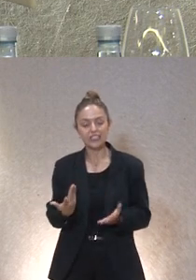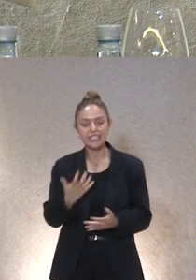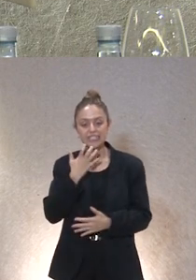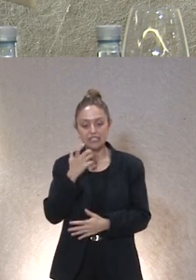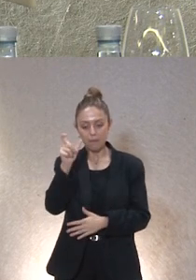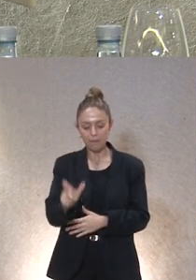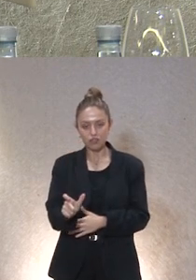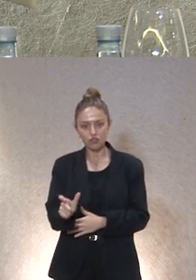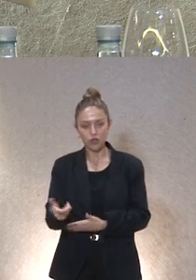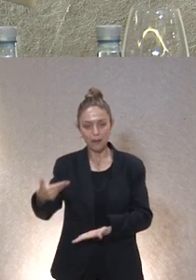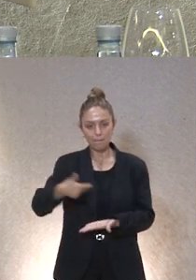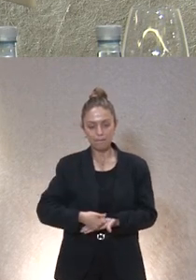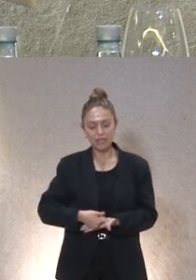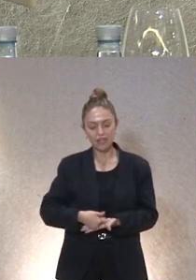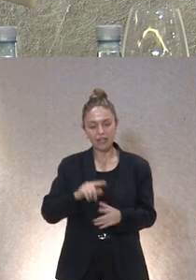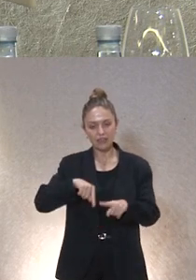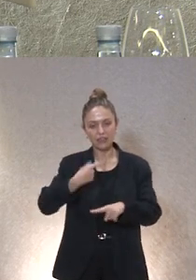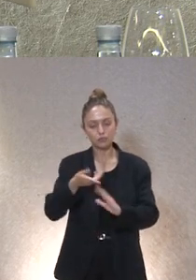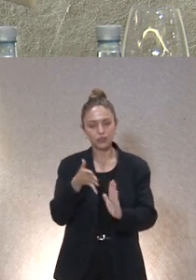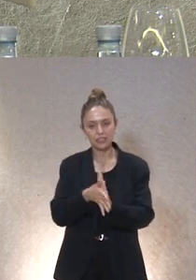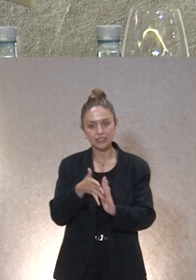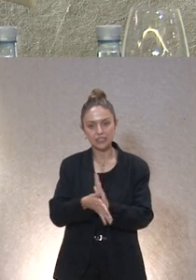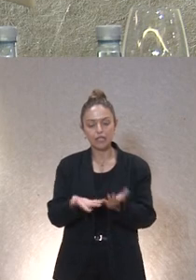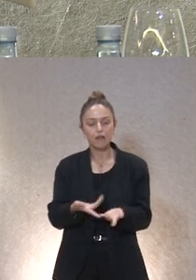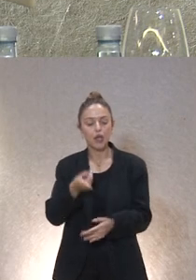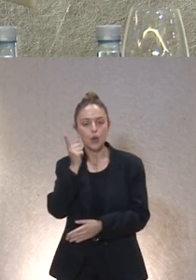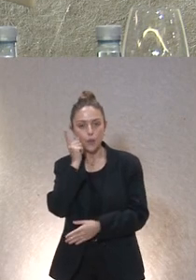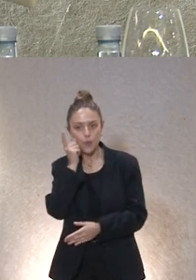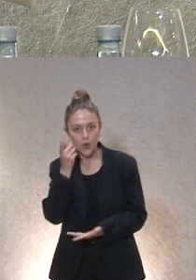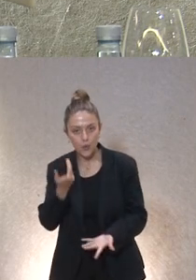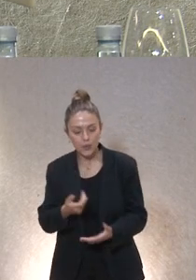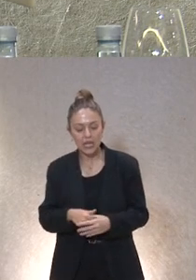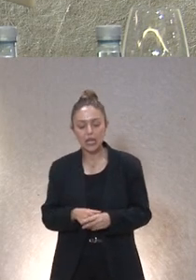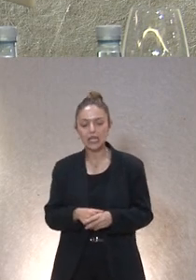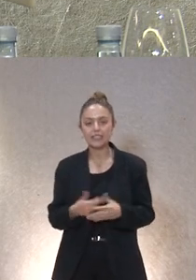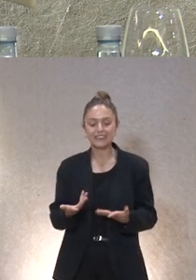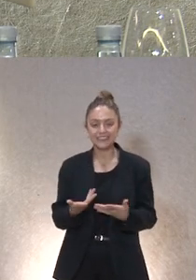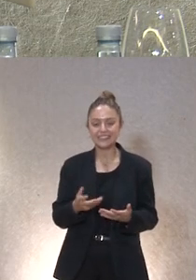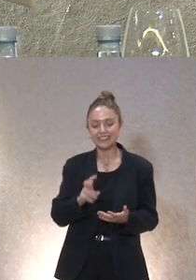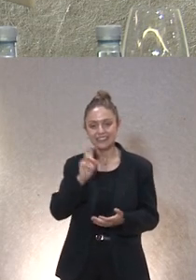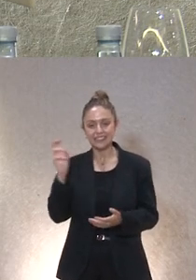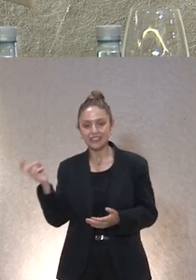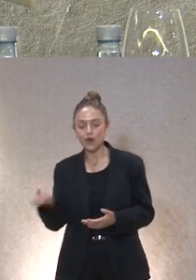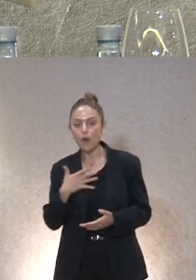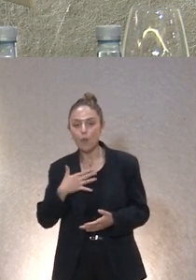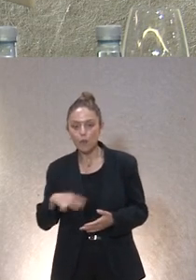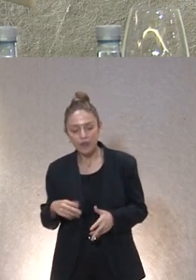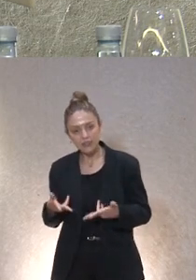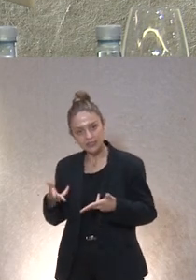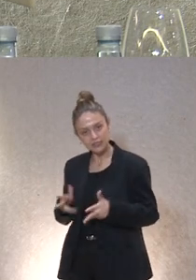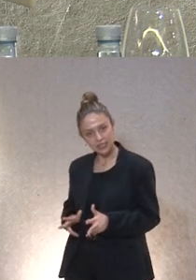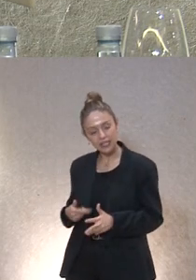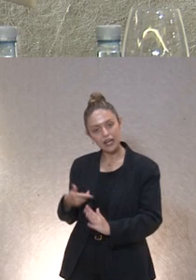te pide y hablaremos luego de TIC un teléfono móvil etcétera etcétera te puedes sentar con ella con su